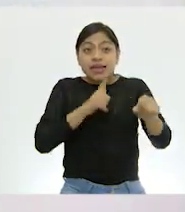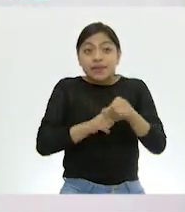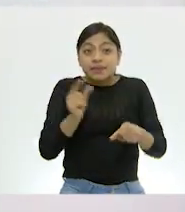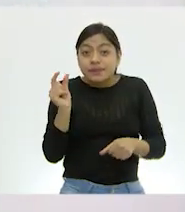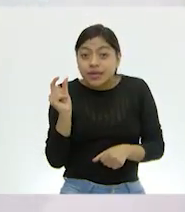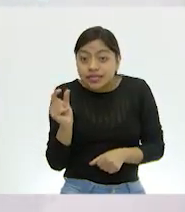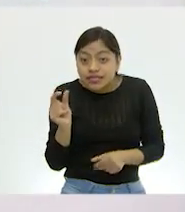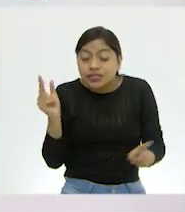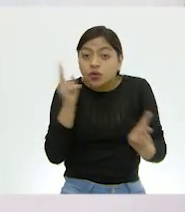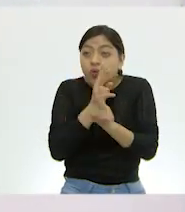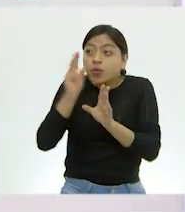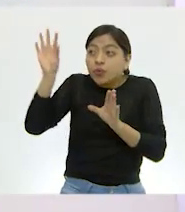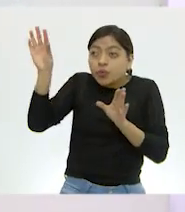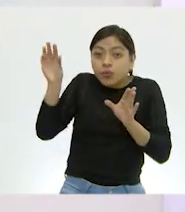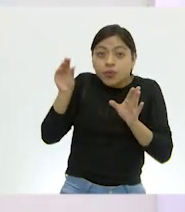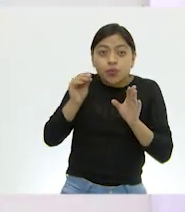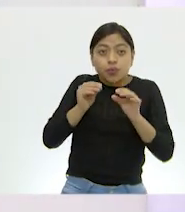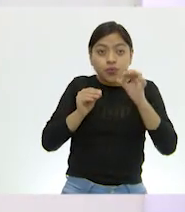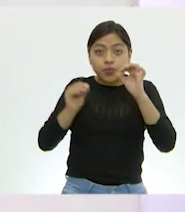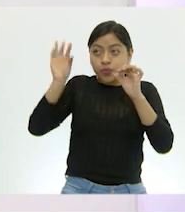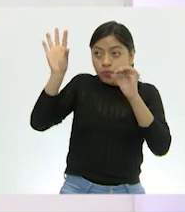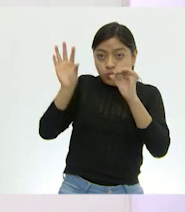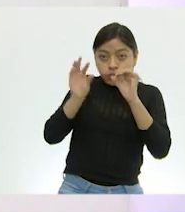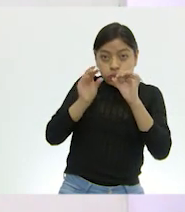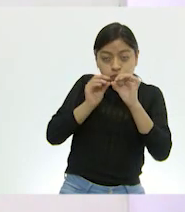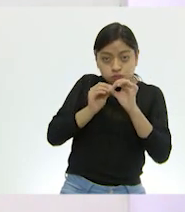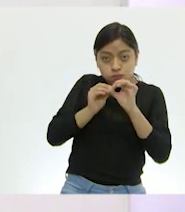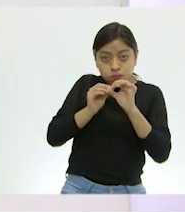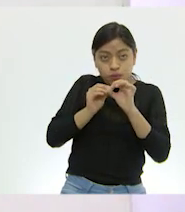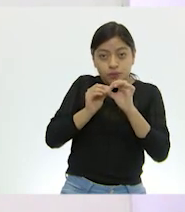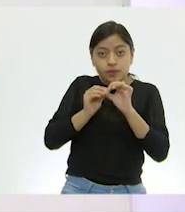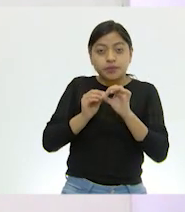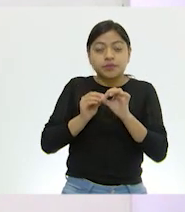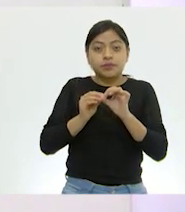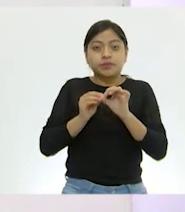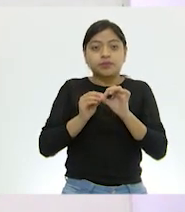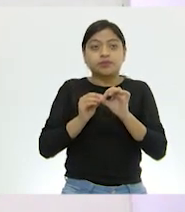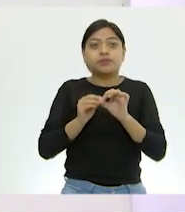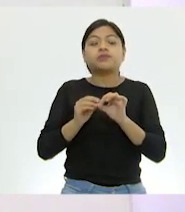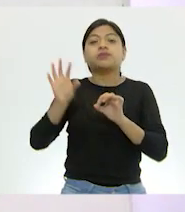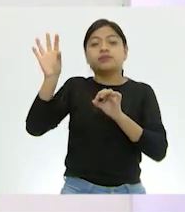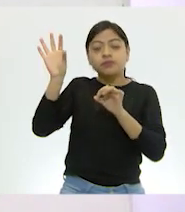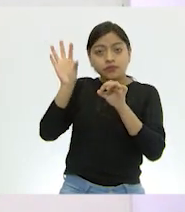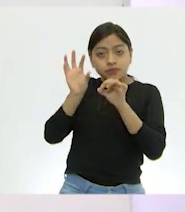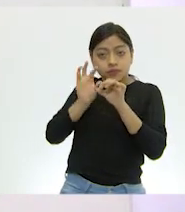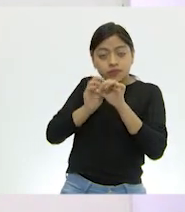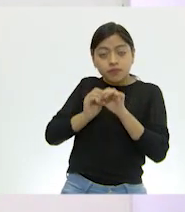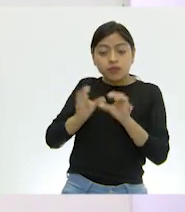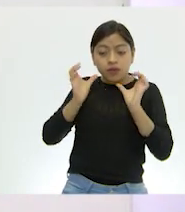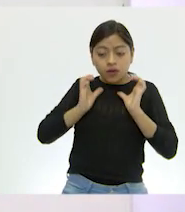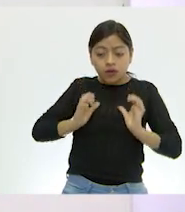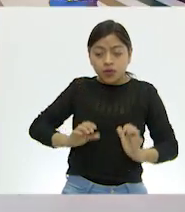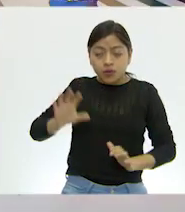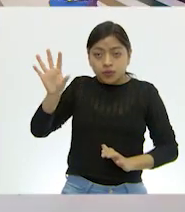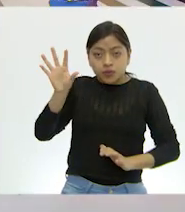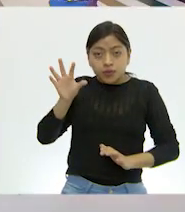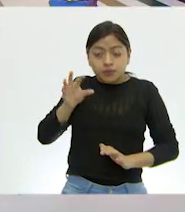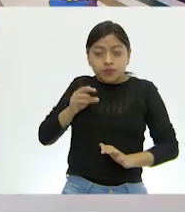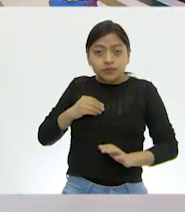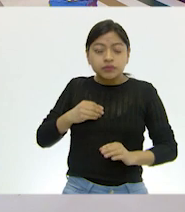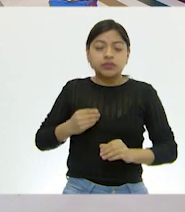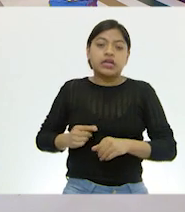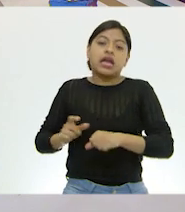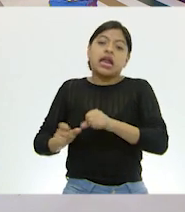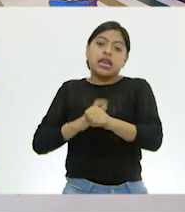espiráculos, que son esos pequeños orificios, y entraban entonces al cuerpo del insecto o del